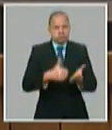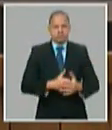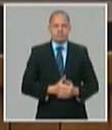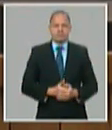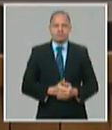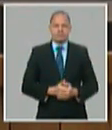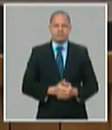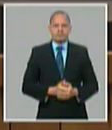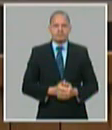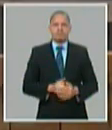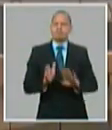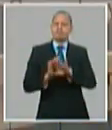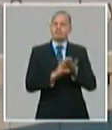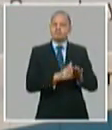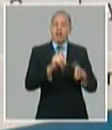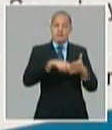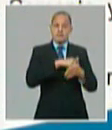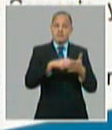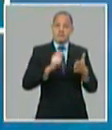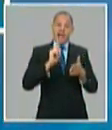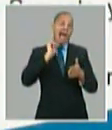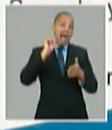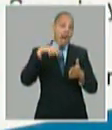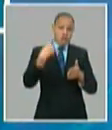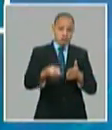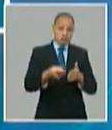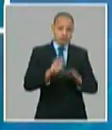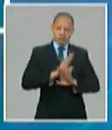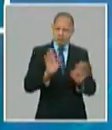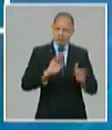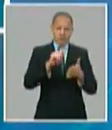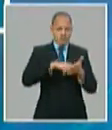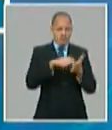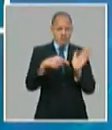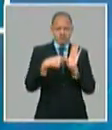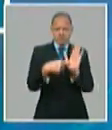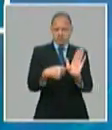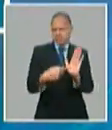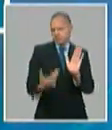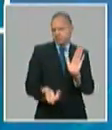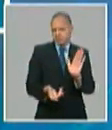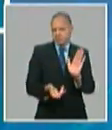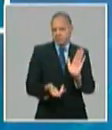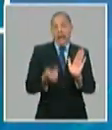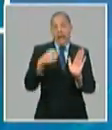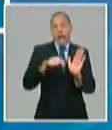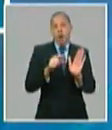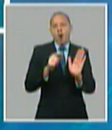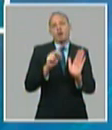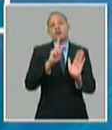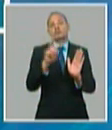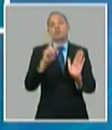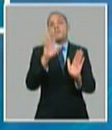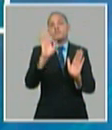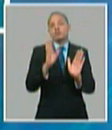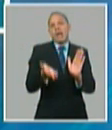el plan de inversiones que hemos diseñado para el año 2021 en medio de todas estas restricciones se incrementa un 22% respecto a lo que ya